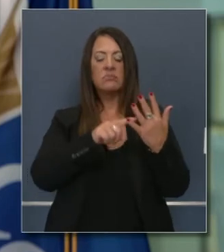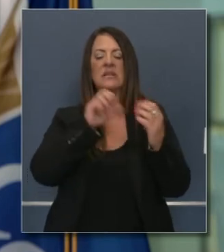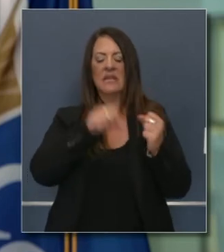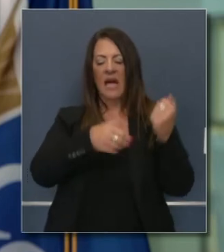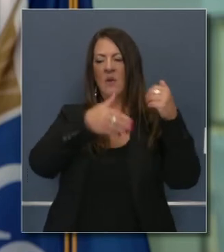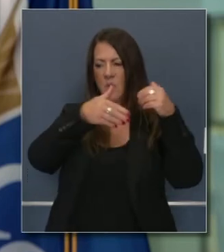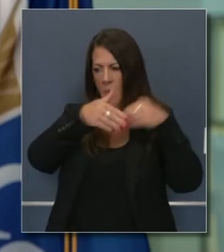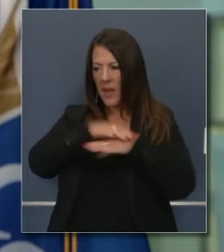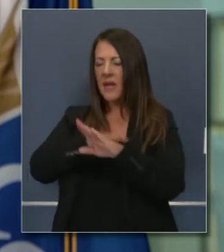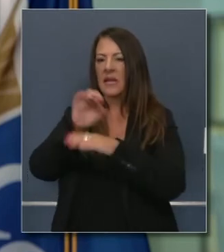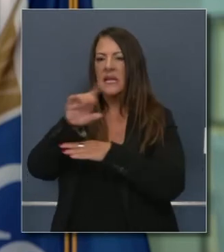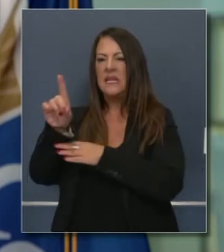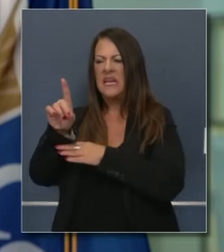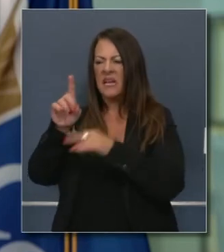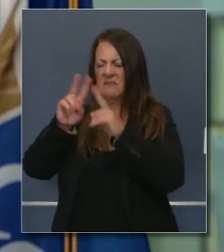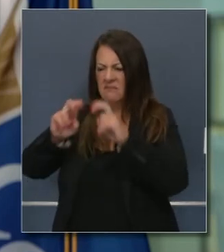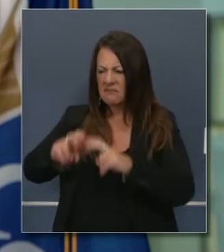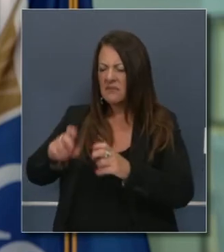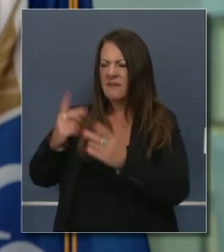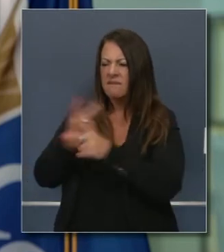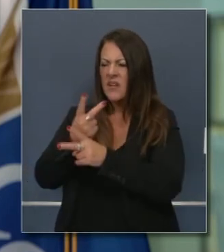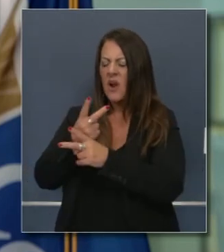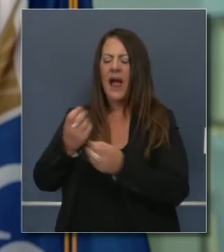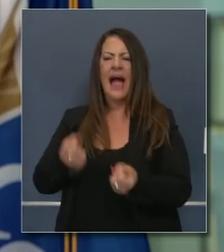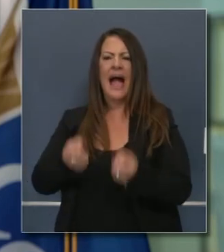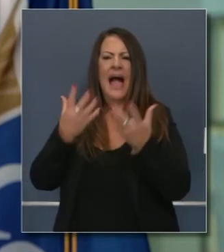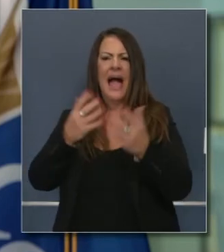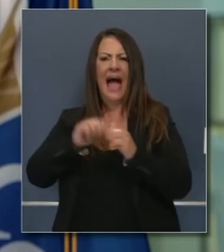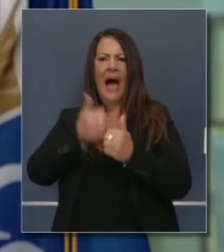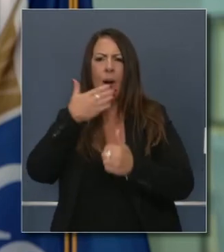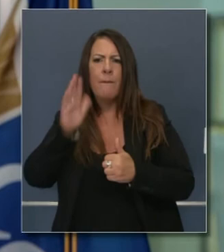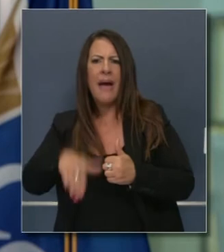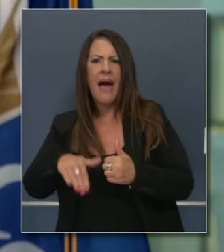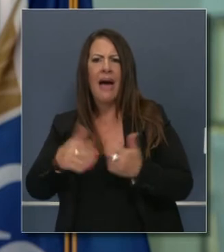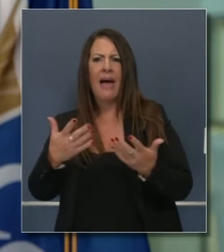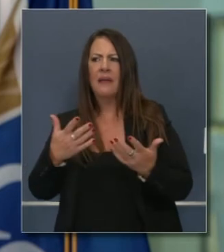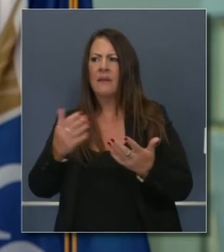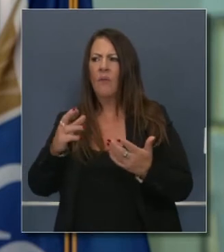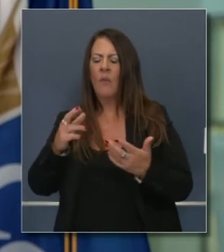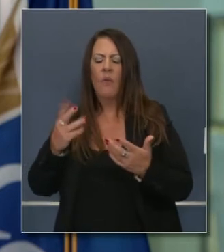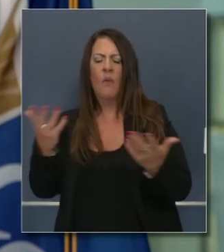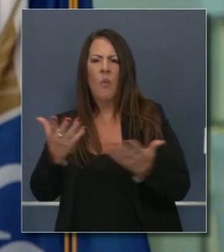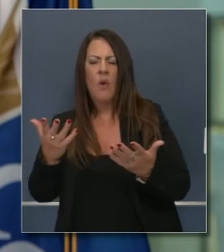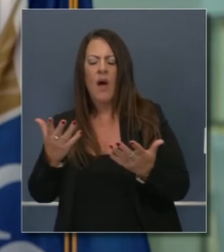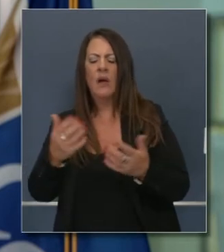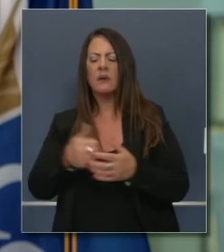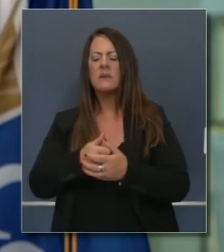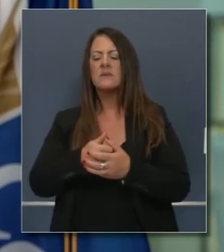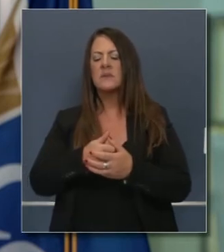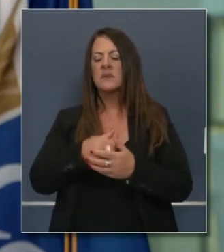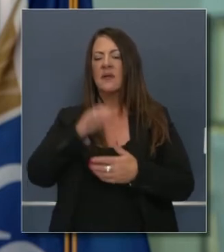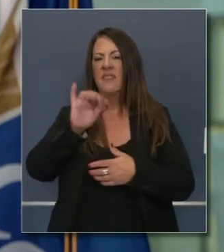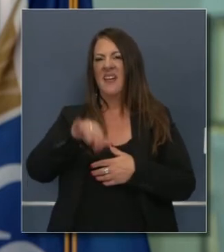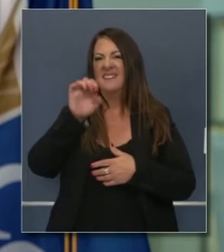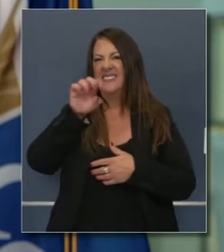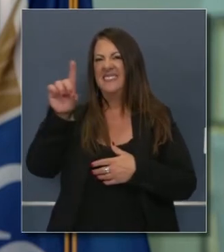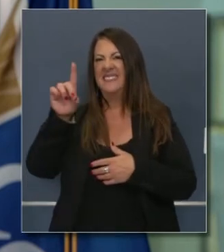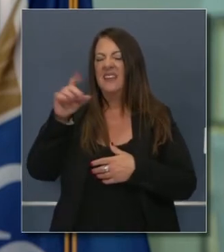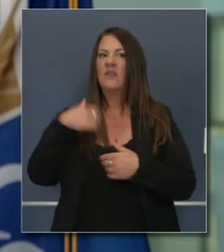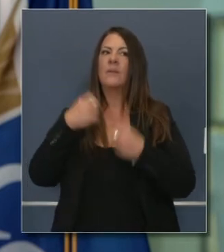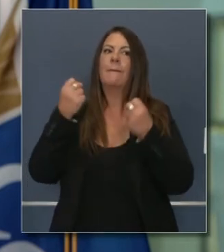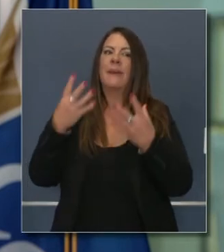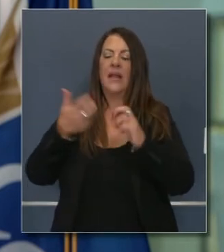exactamente lo que hicieron para ver cómo está pasando esto. Usted se está enfocando en una sola parte del servicio de